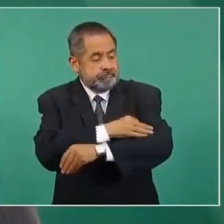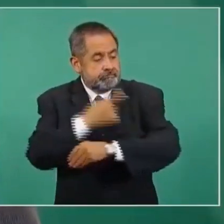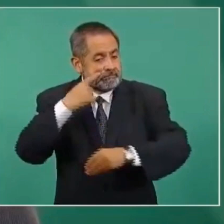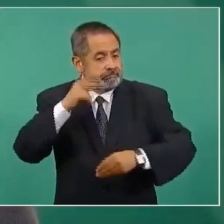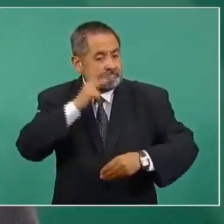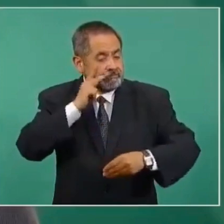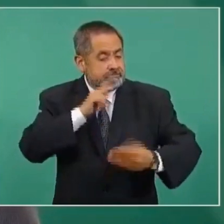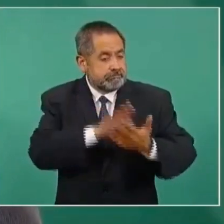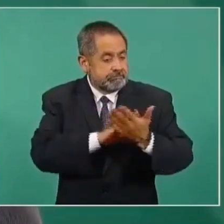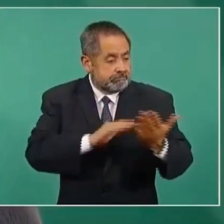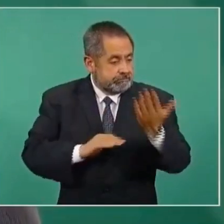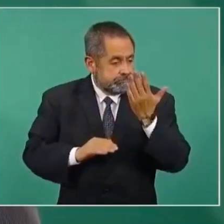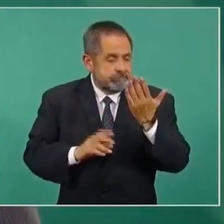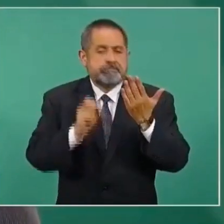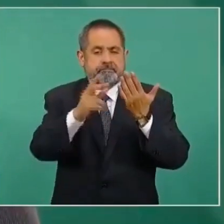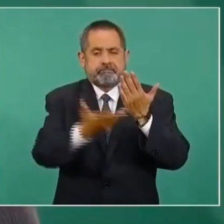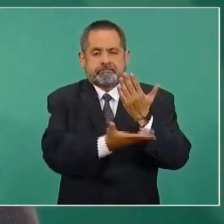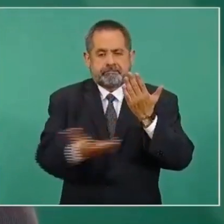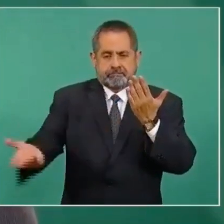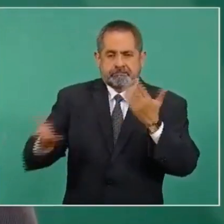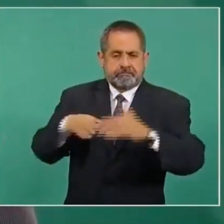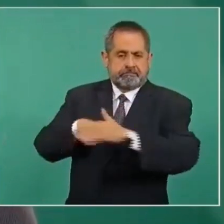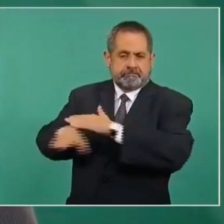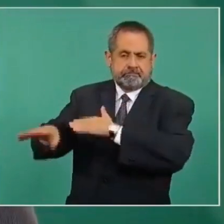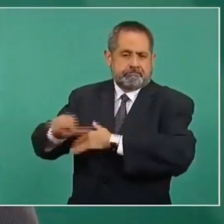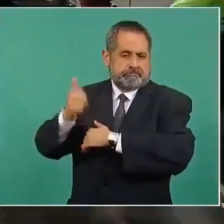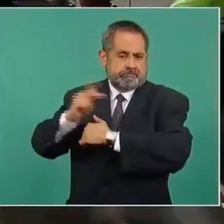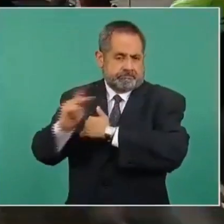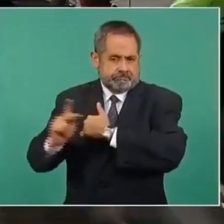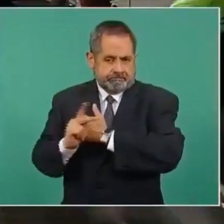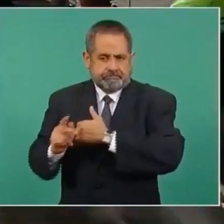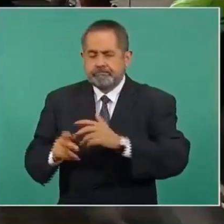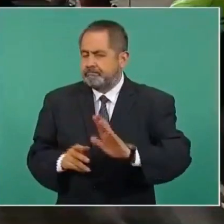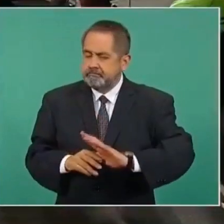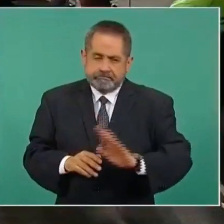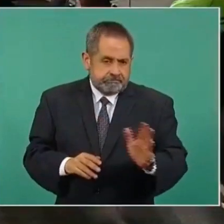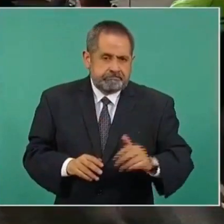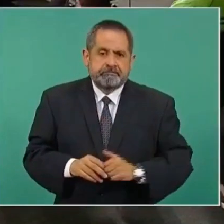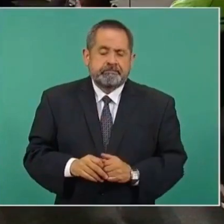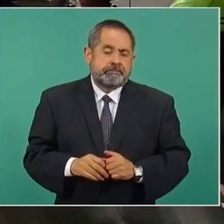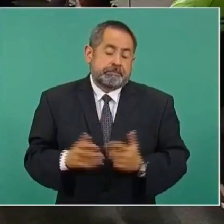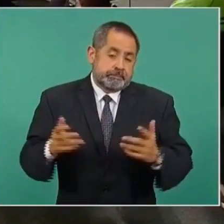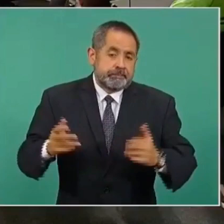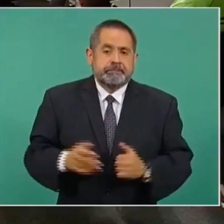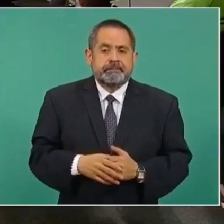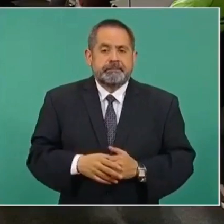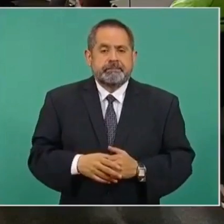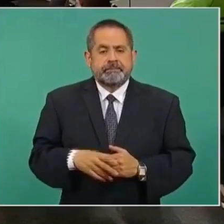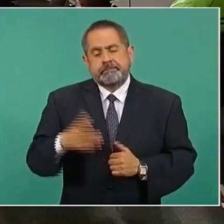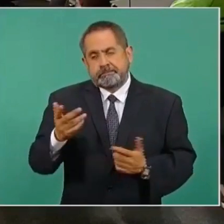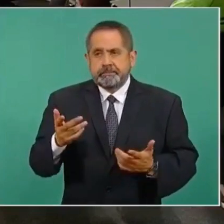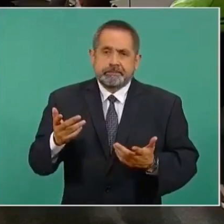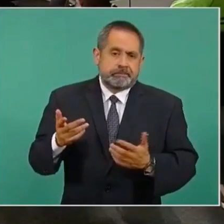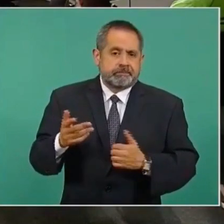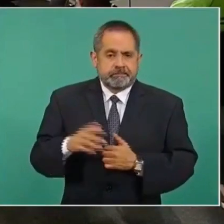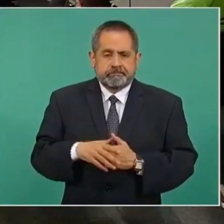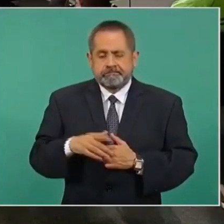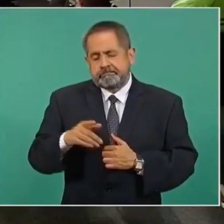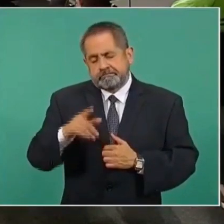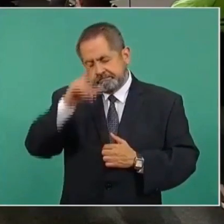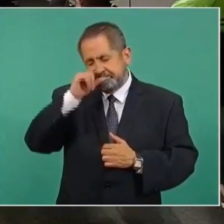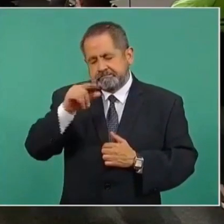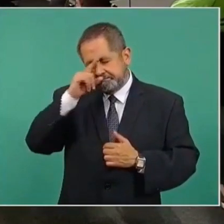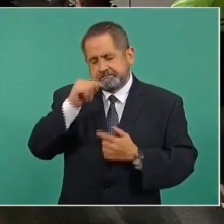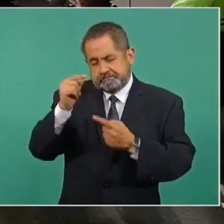para permitir la entrada de las personas. Esto tiene sus grandes hoyos